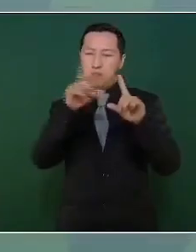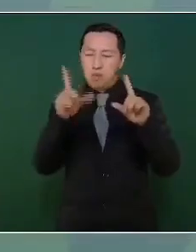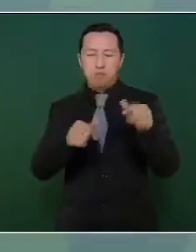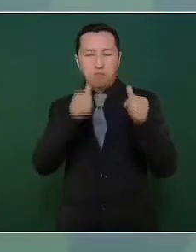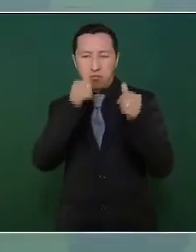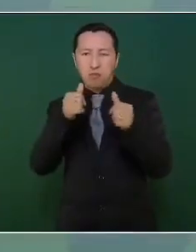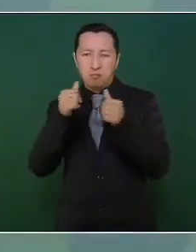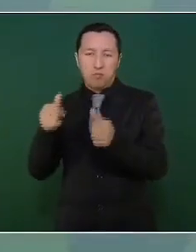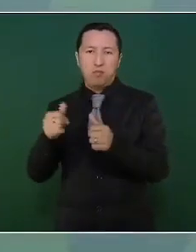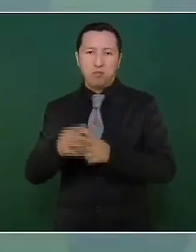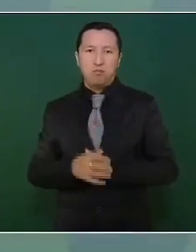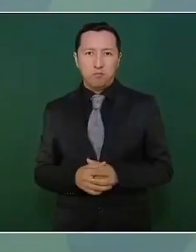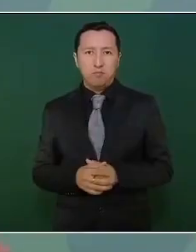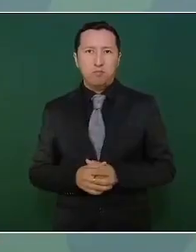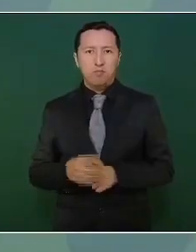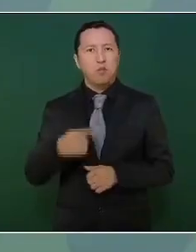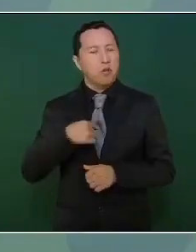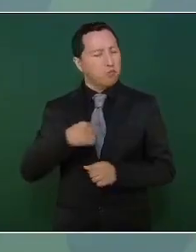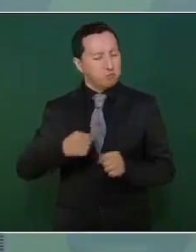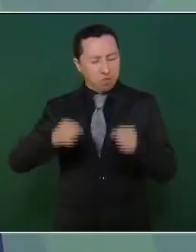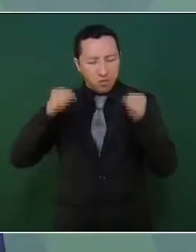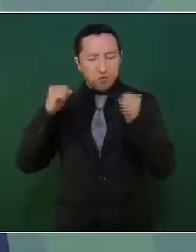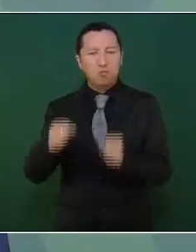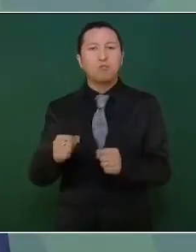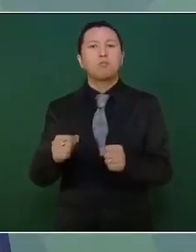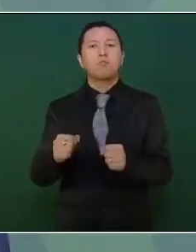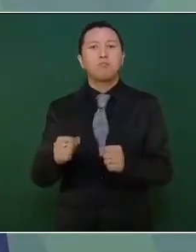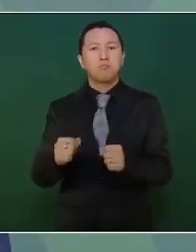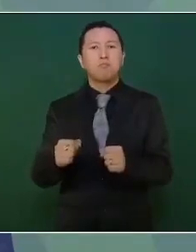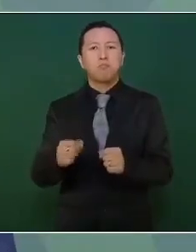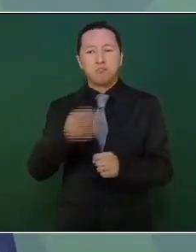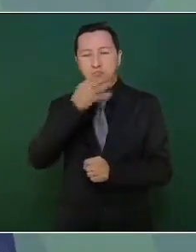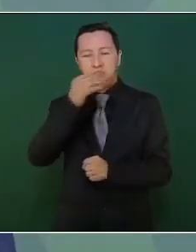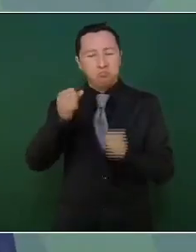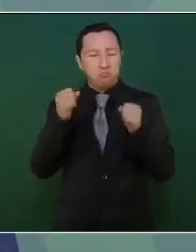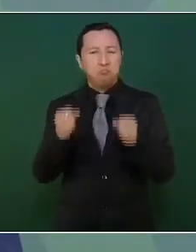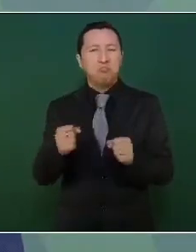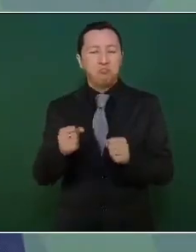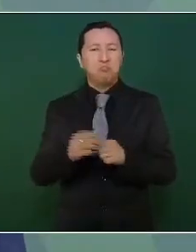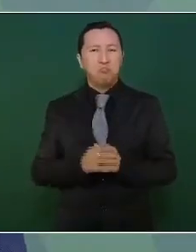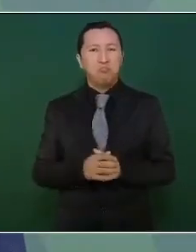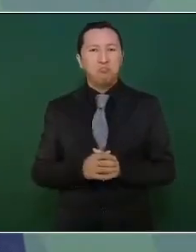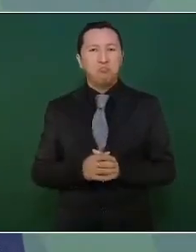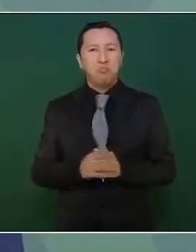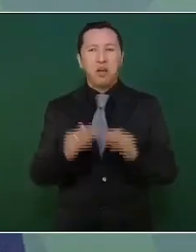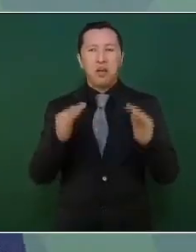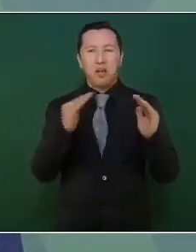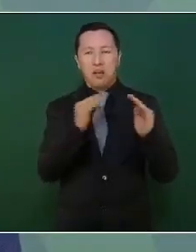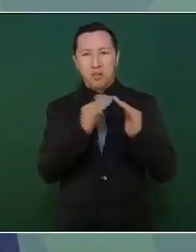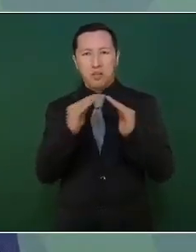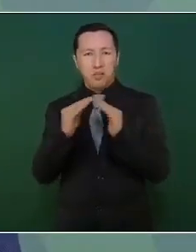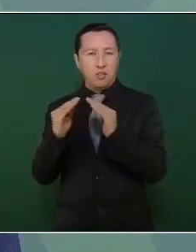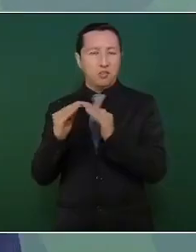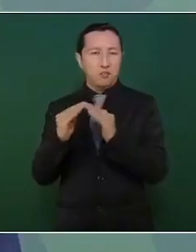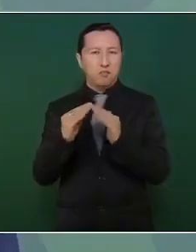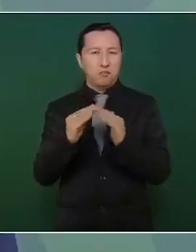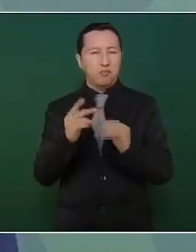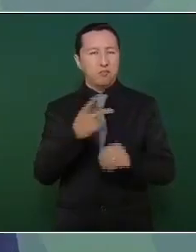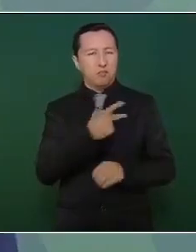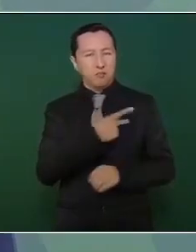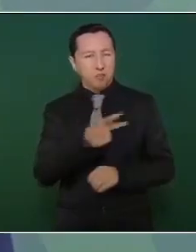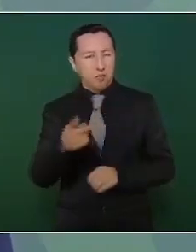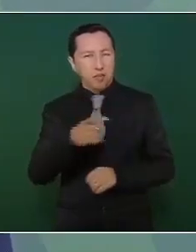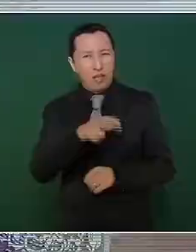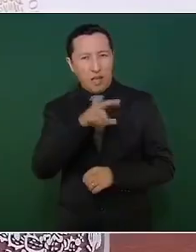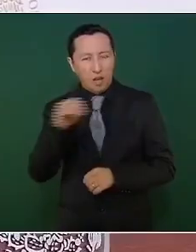Muchas gracias, presidente. te puedo asegurar que en todas las casas pobres de Quintana Roo llega